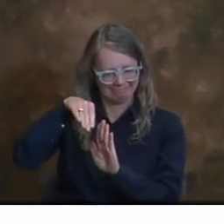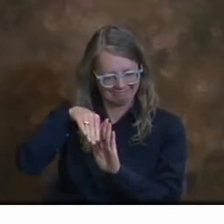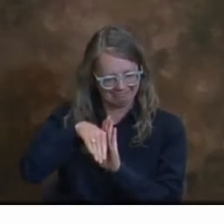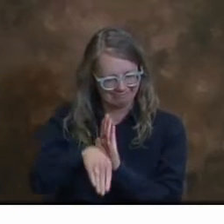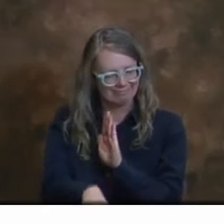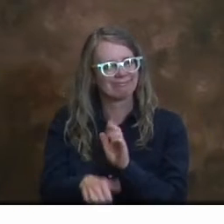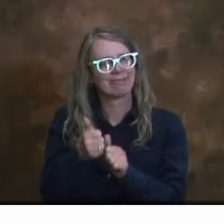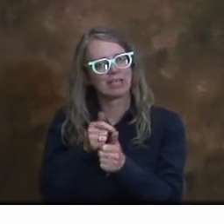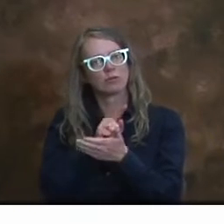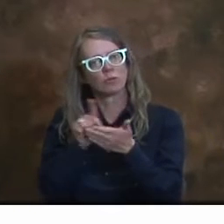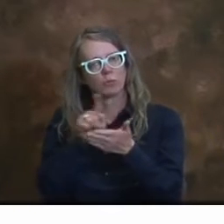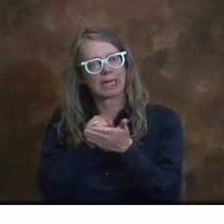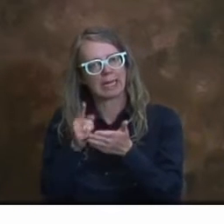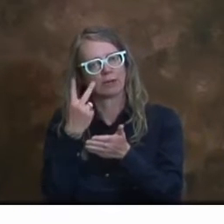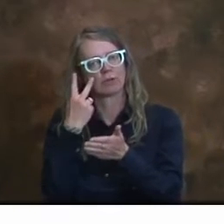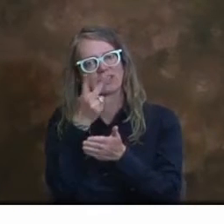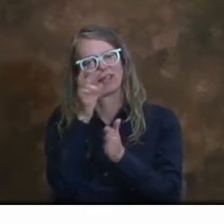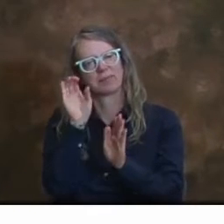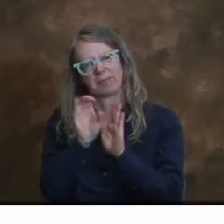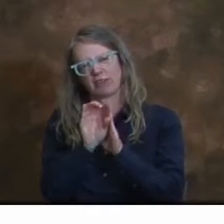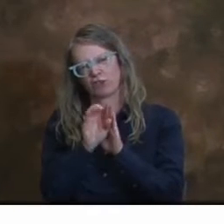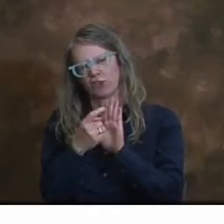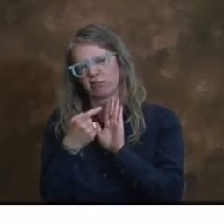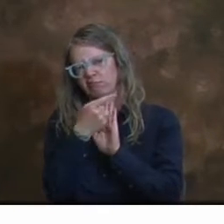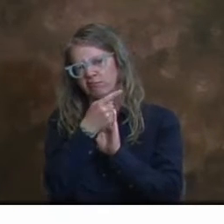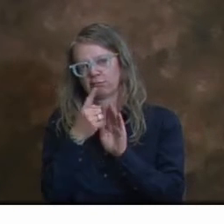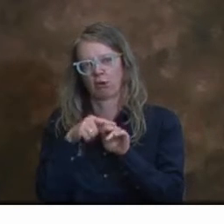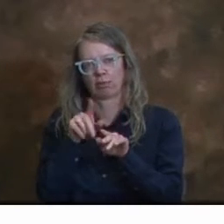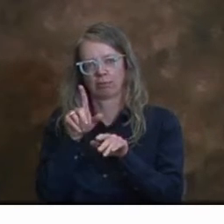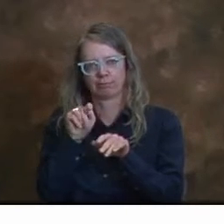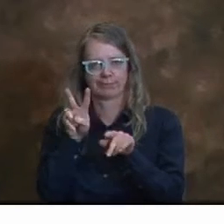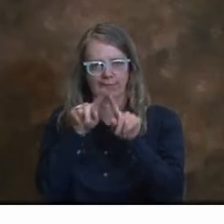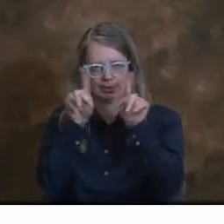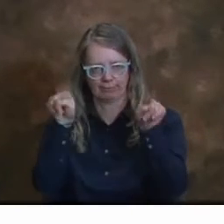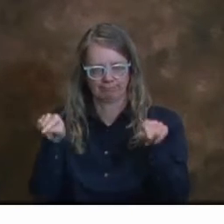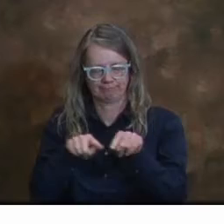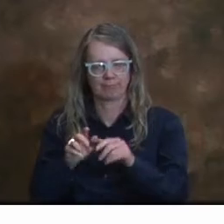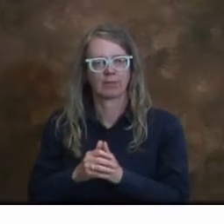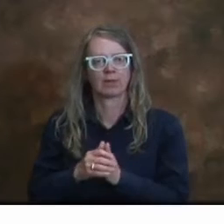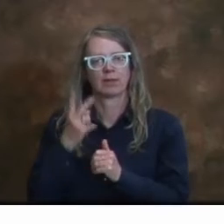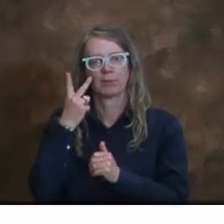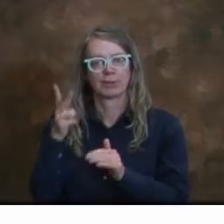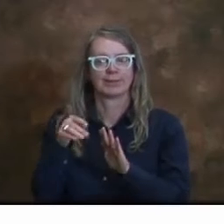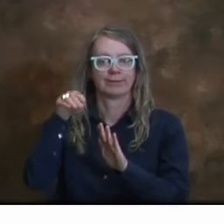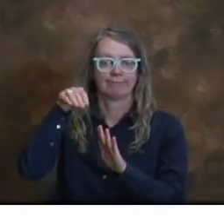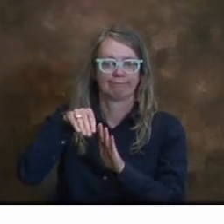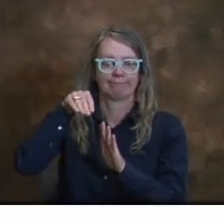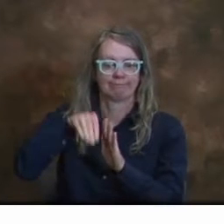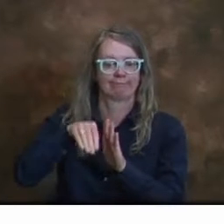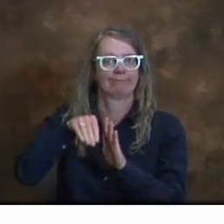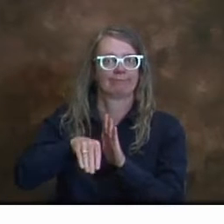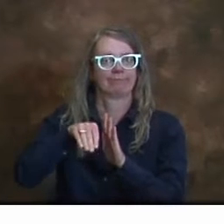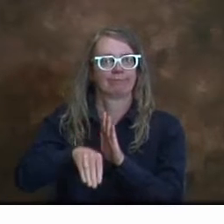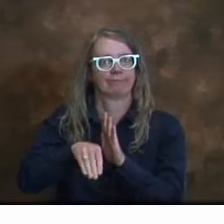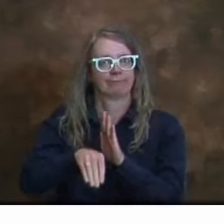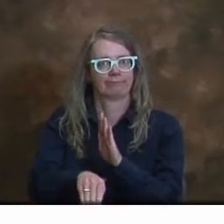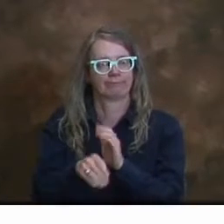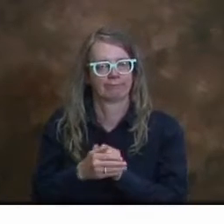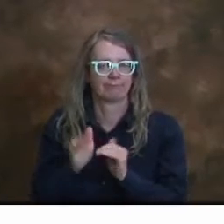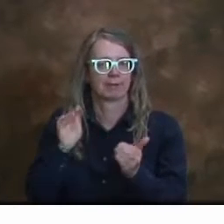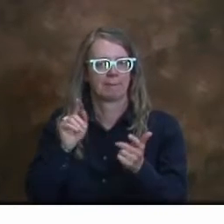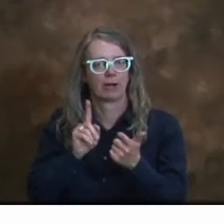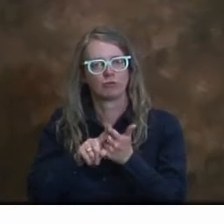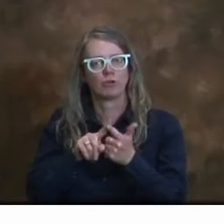casos siguen bajando de semana a semana. Podemos observar eso a través de esta pantalla que tenemos aquí. Vemos una